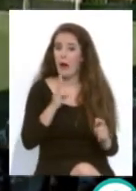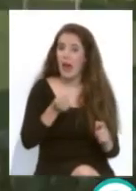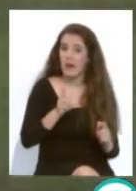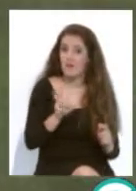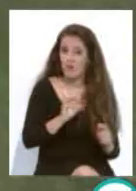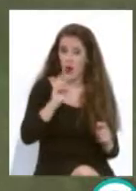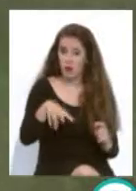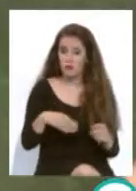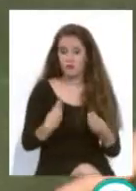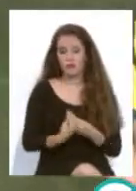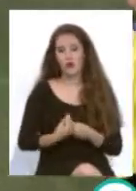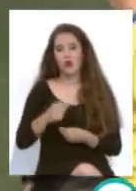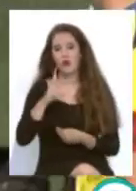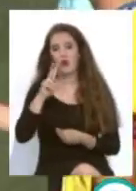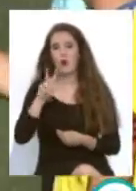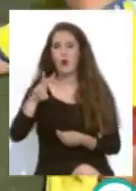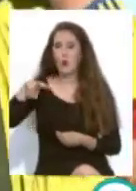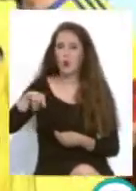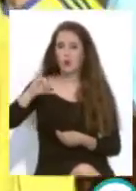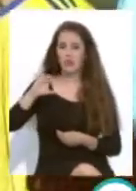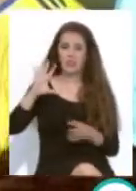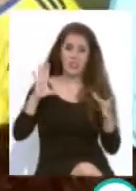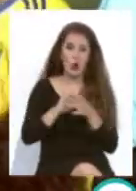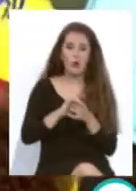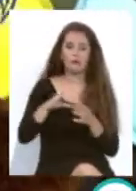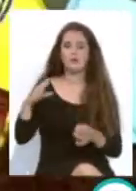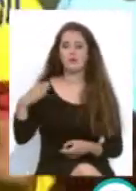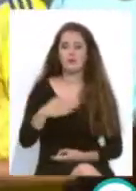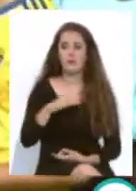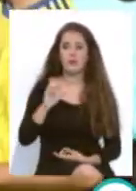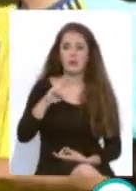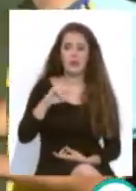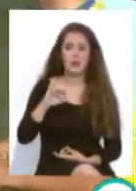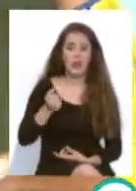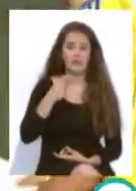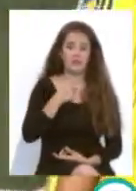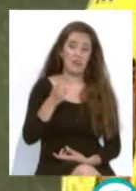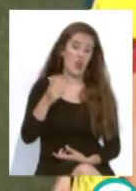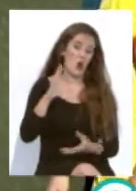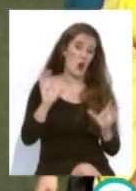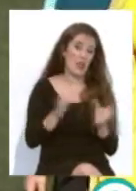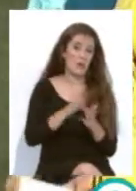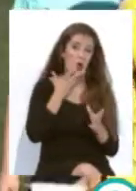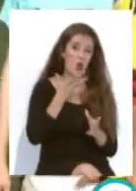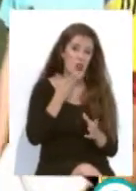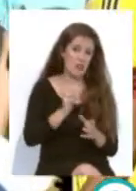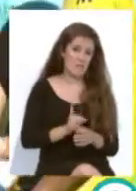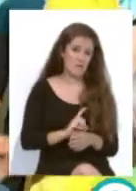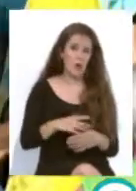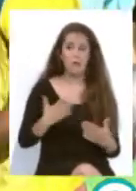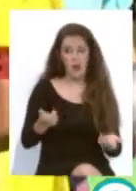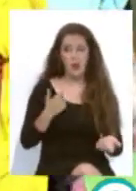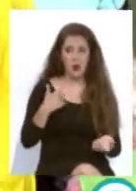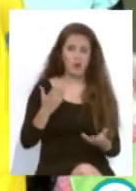Unión Viera, un equipo desconocido para la mayoría de nosotros, no tanto para el delantero centro del